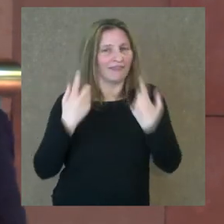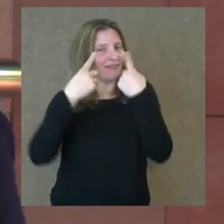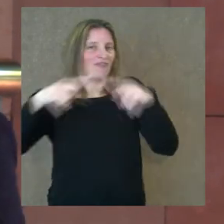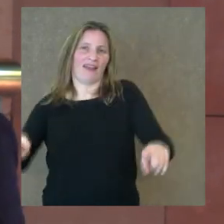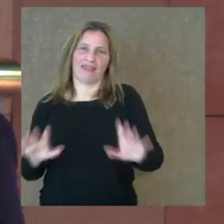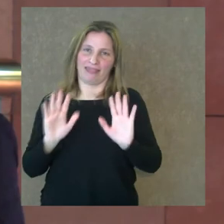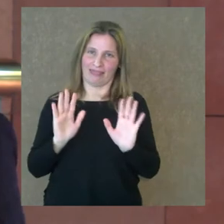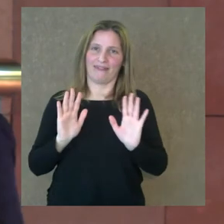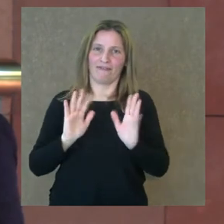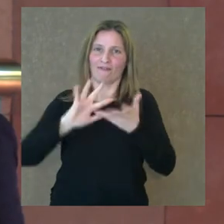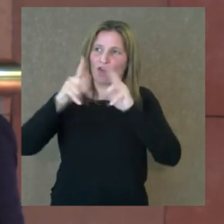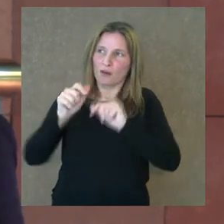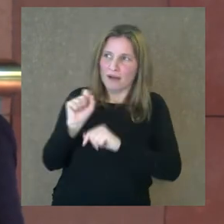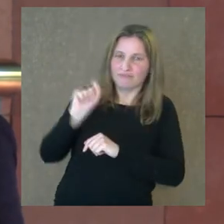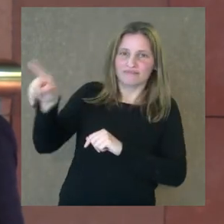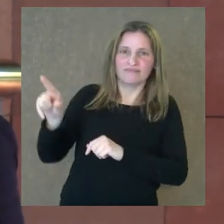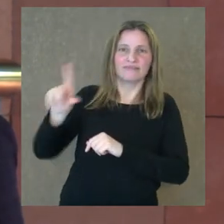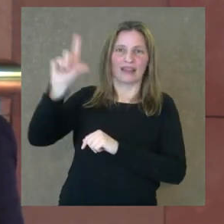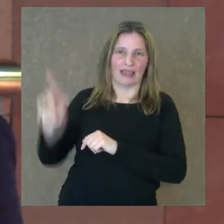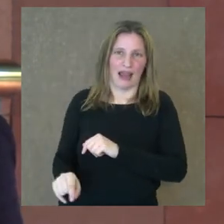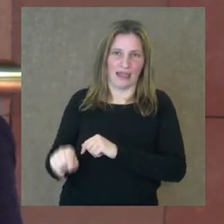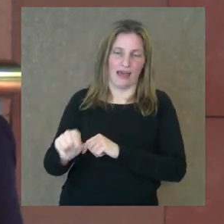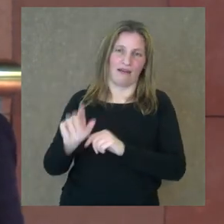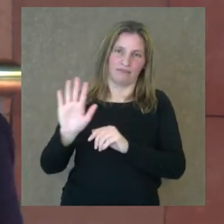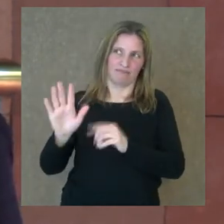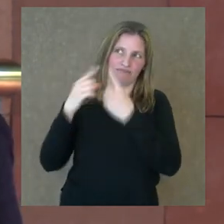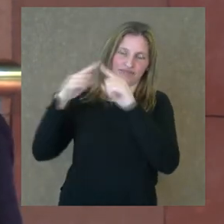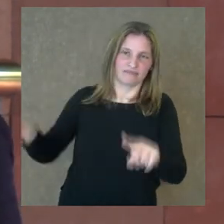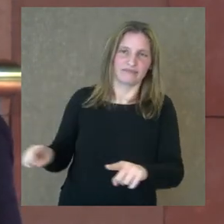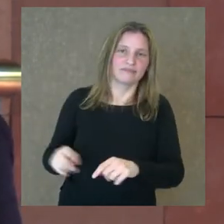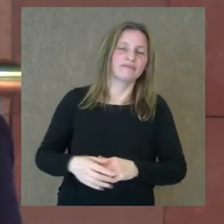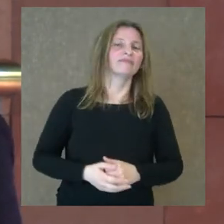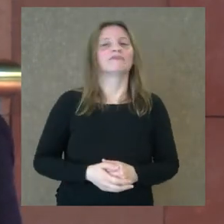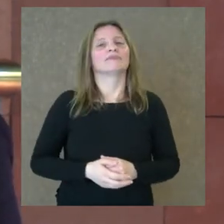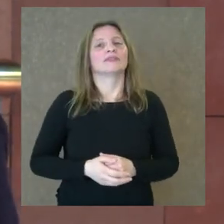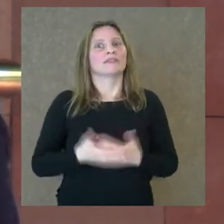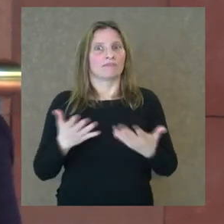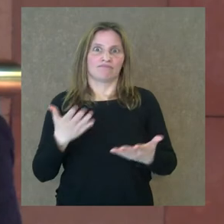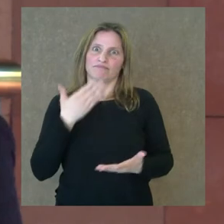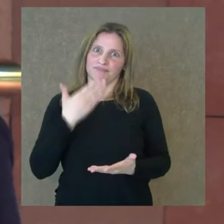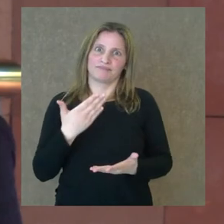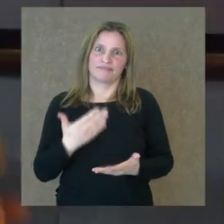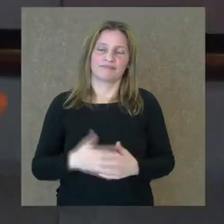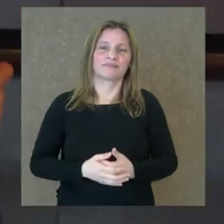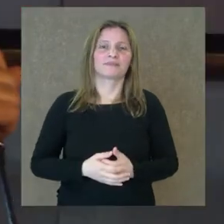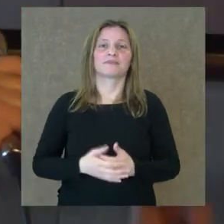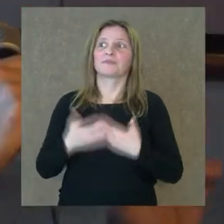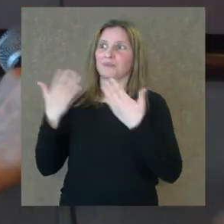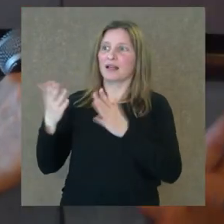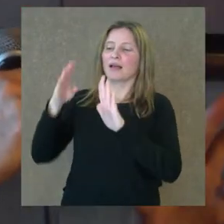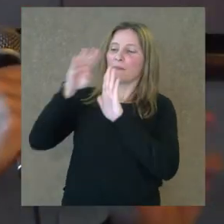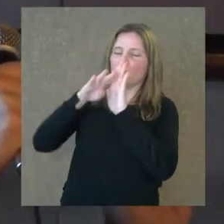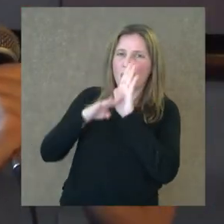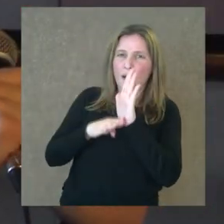diferente a lo que es la península itálica. Entonces, es maravilloso, sí. Bueno, y de este